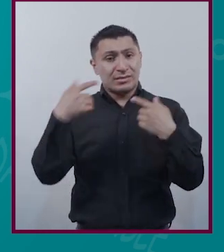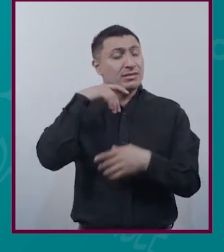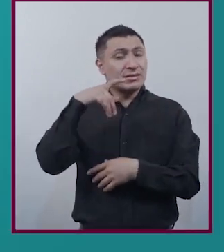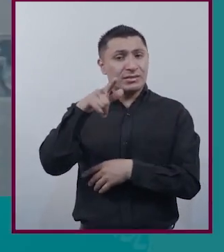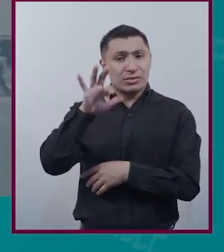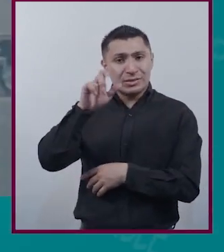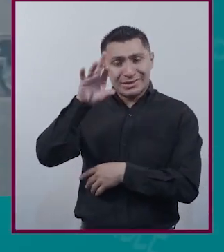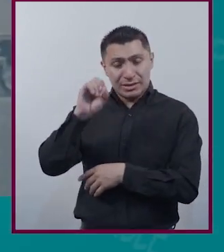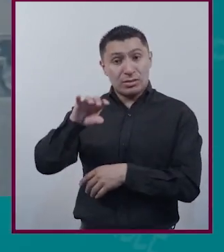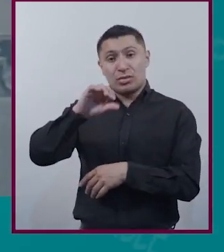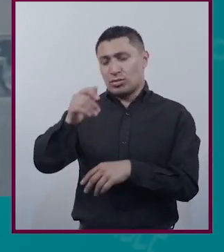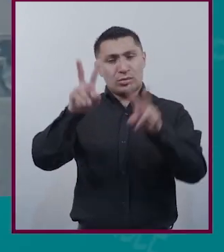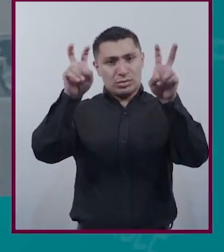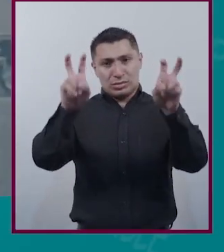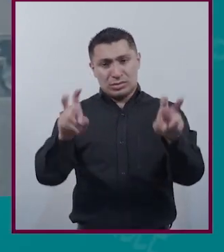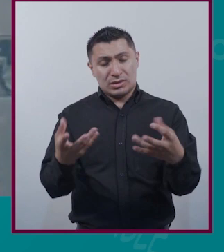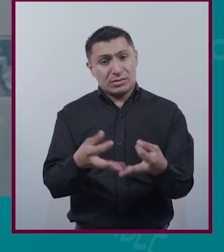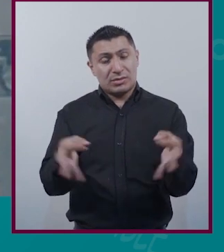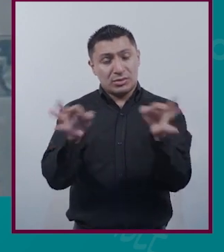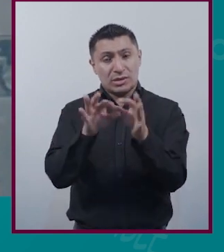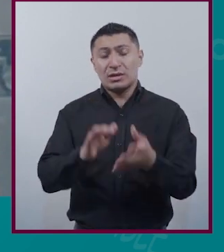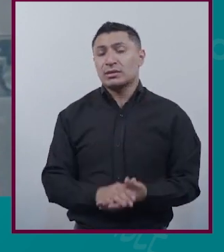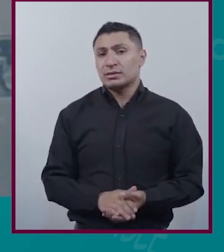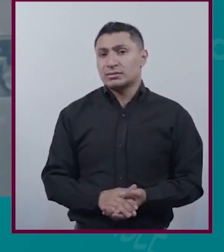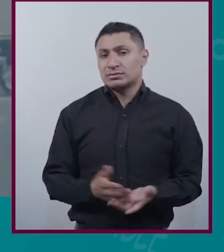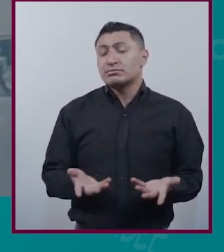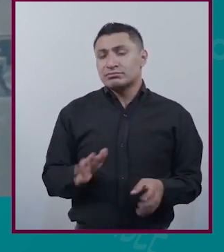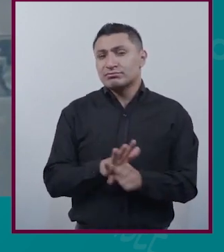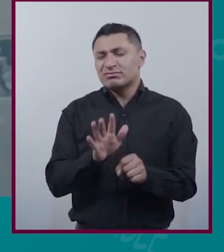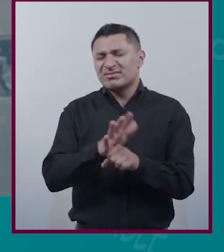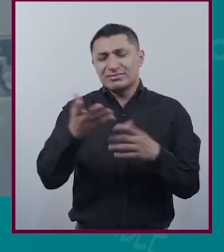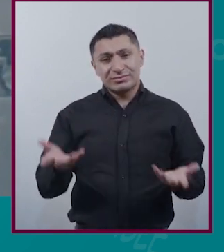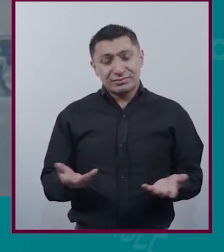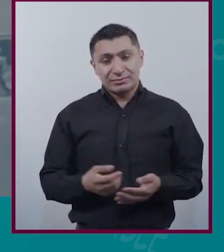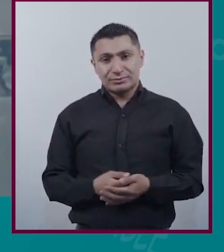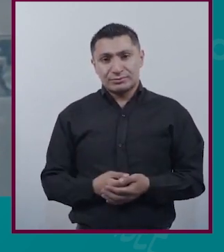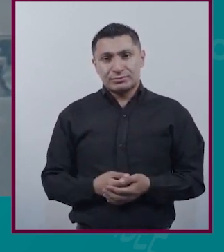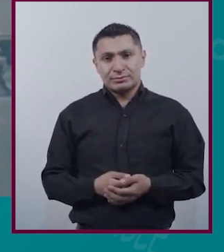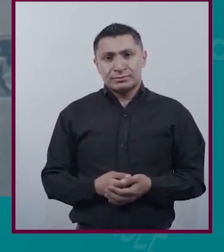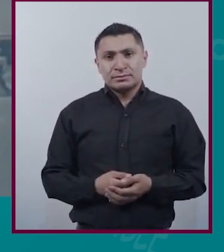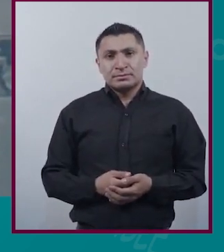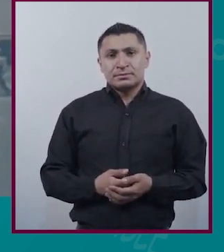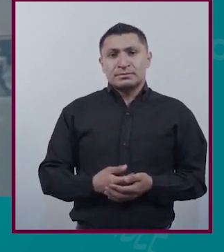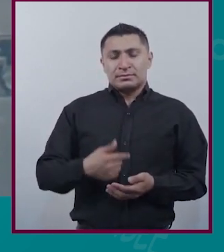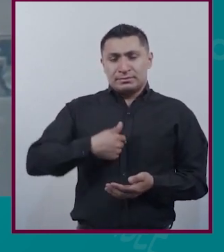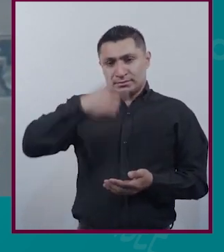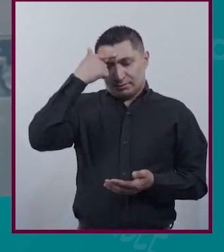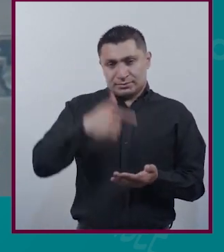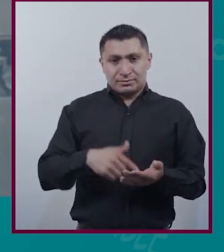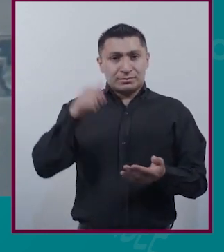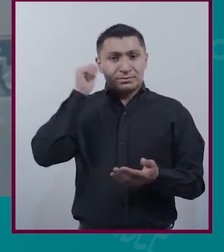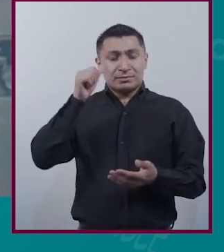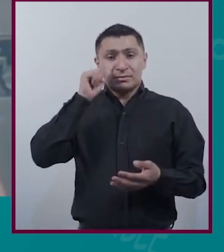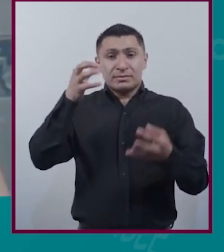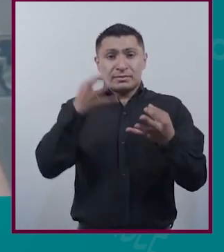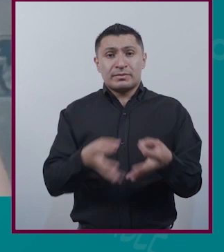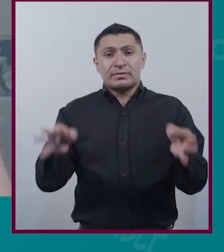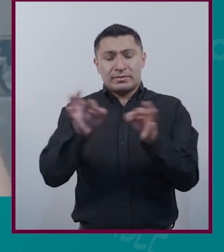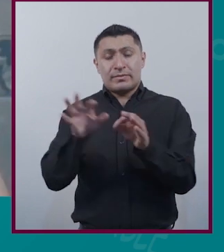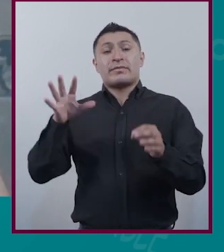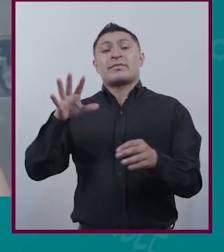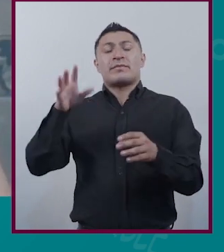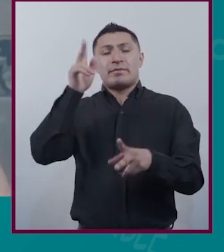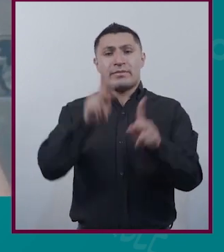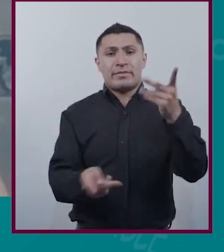relevantes Creo que siempre Es importante Hablar de los Feminismos Para empezar No del feminismo Porque hay